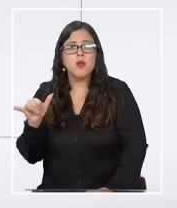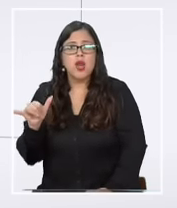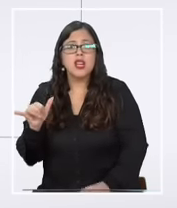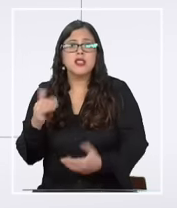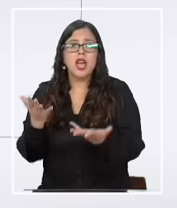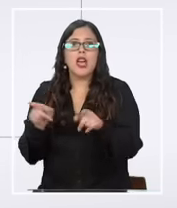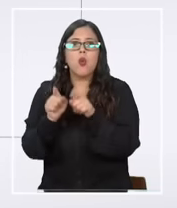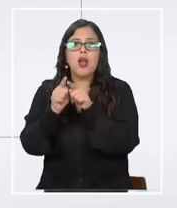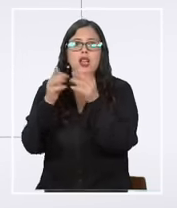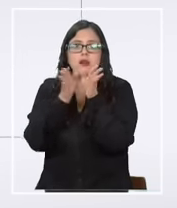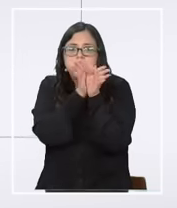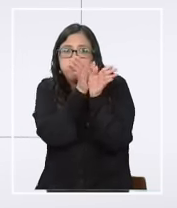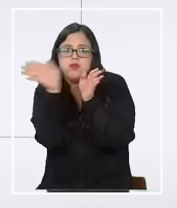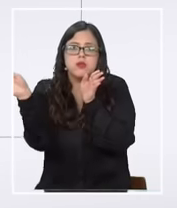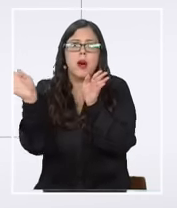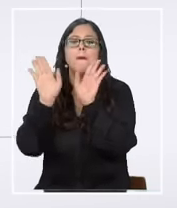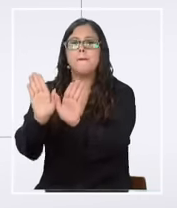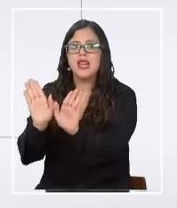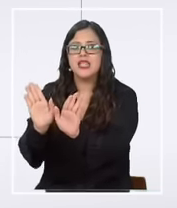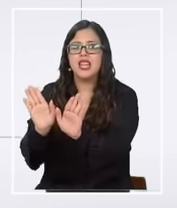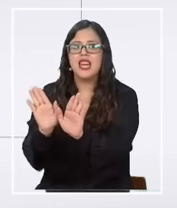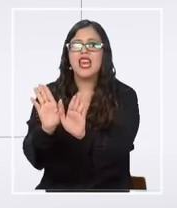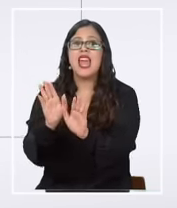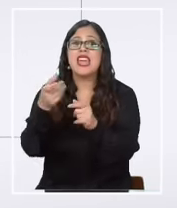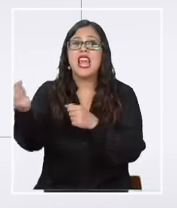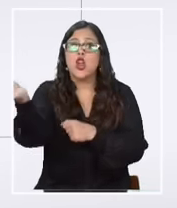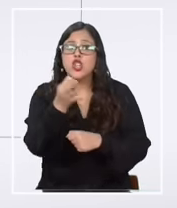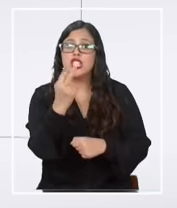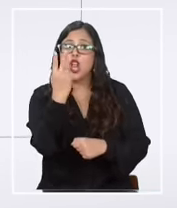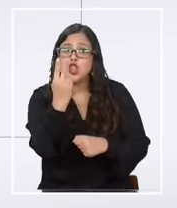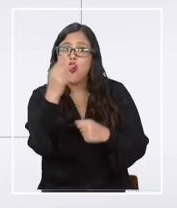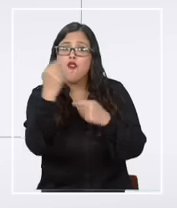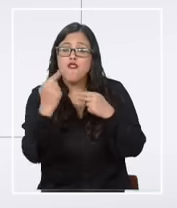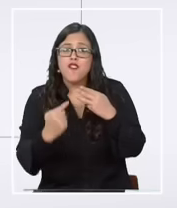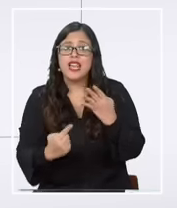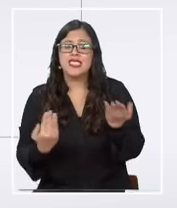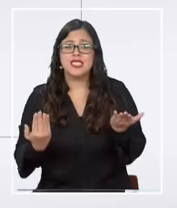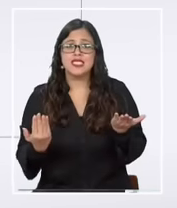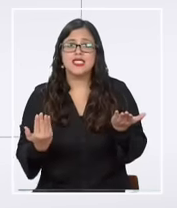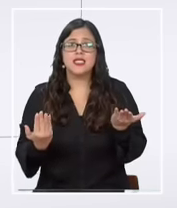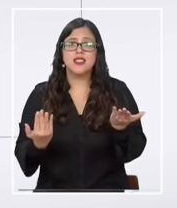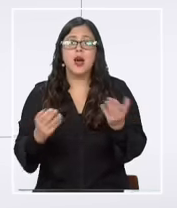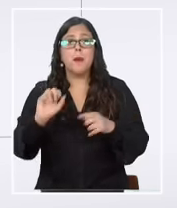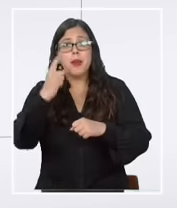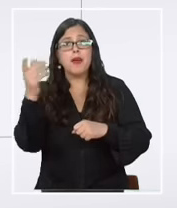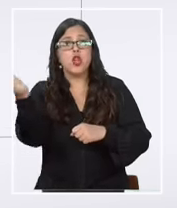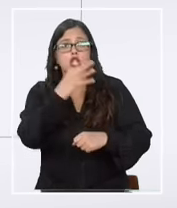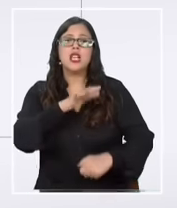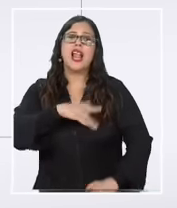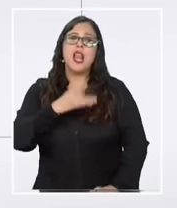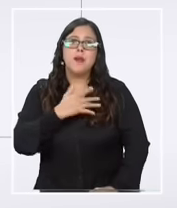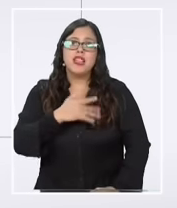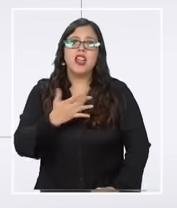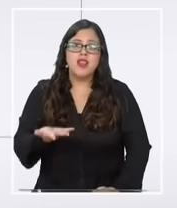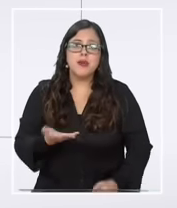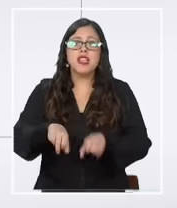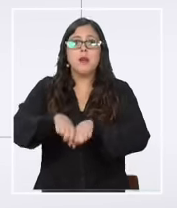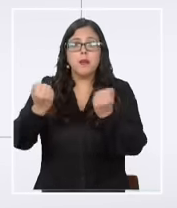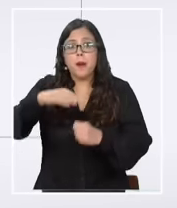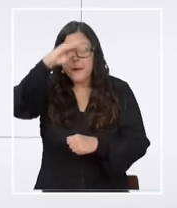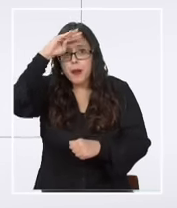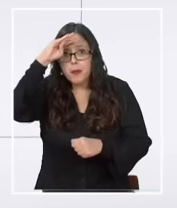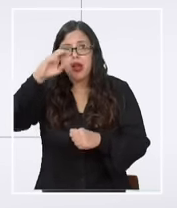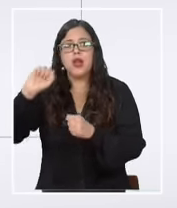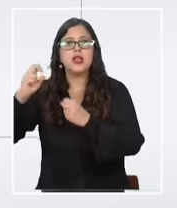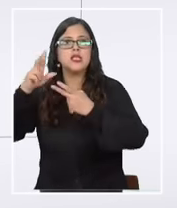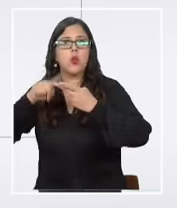desviar la atención obviamente lo dice dos veces esta es la declaración completa del diputado primero dice es lamentable y se quiebre la confianza y después